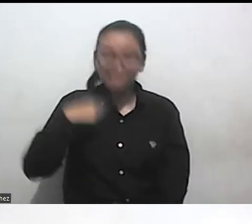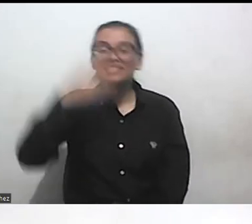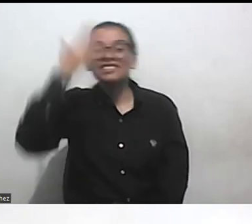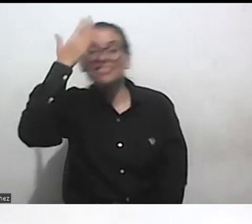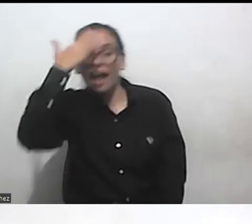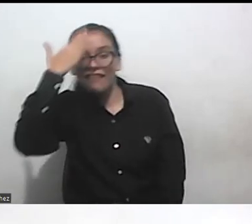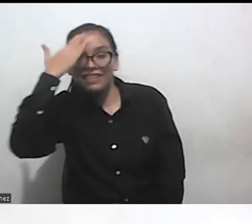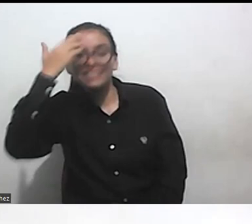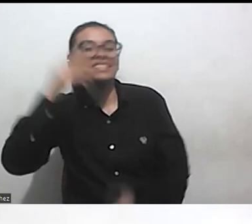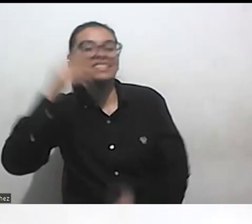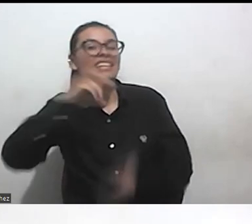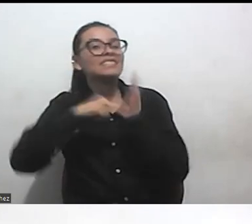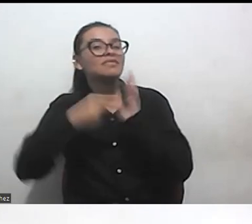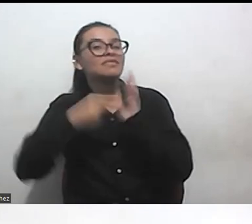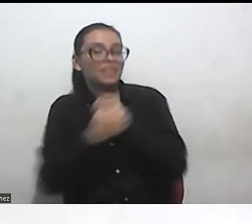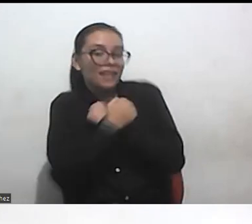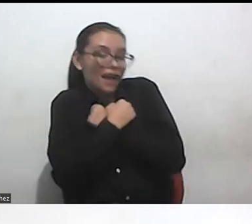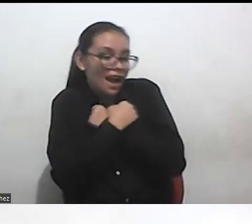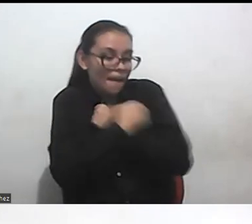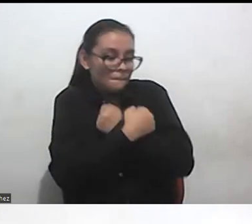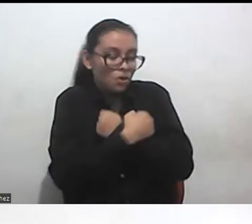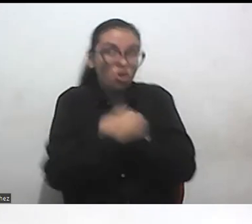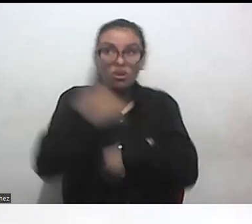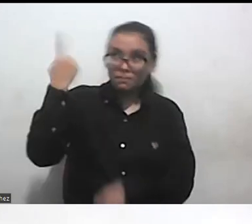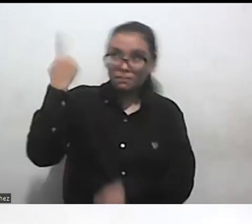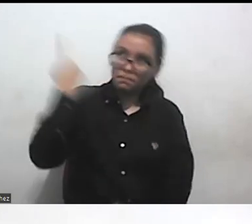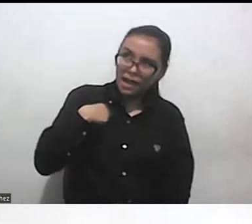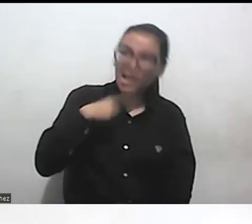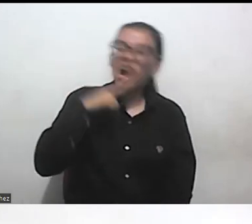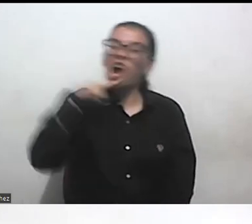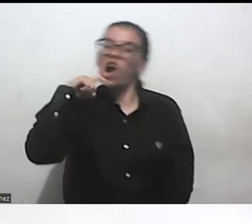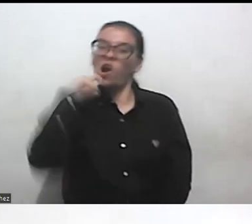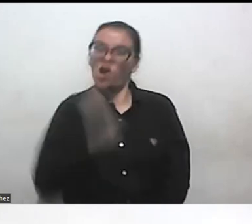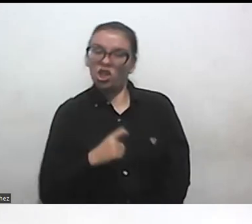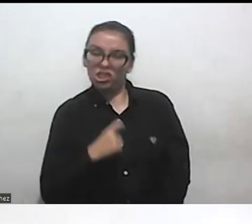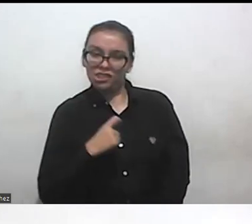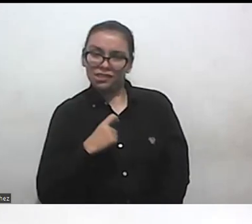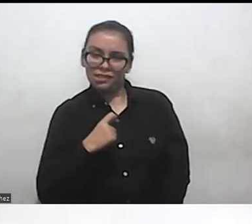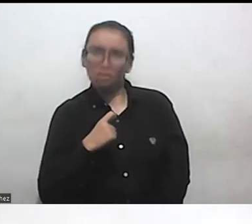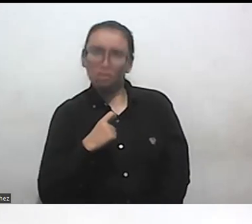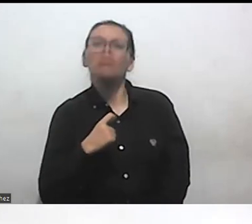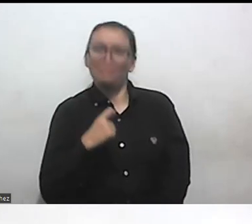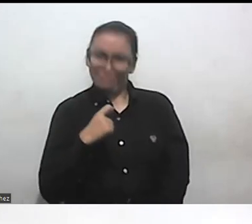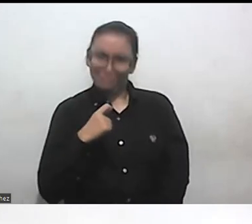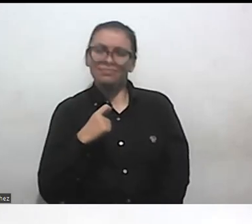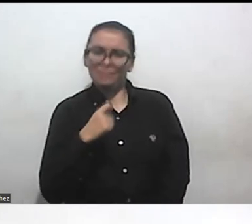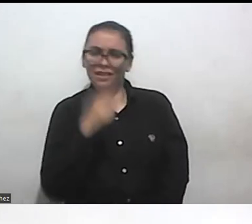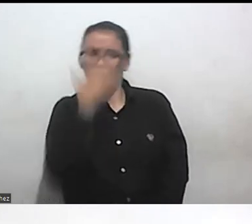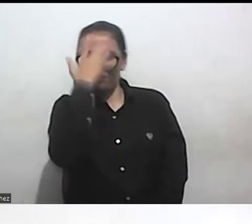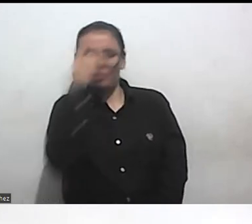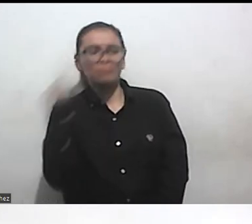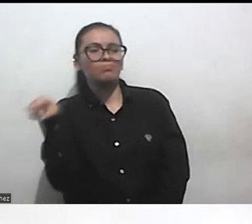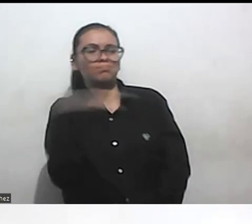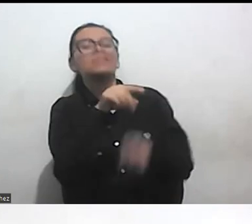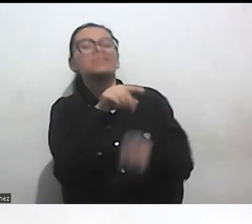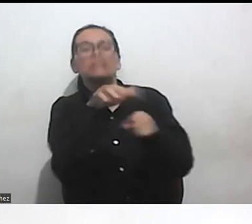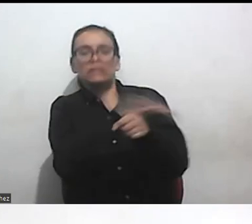y de pronto el odio porque se han conocido casos de odio